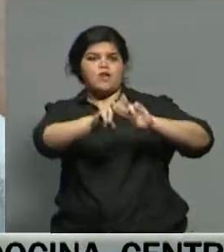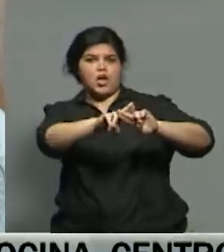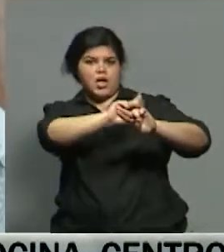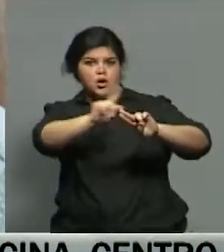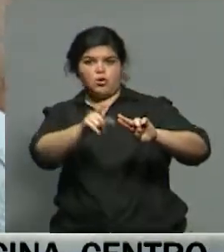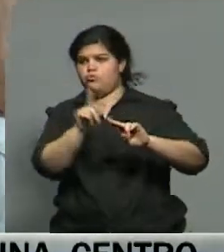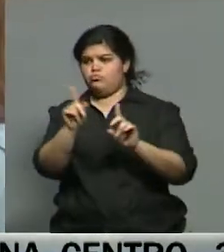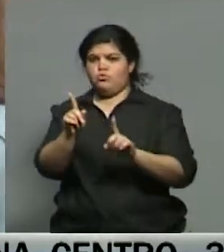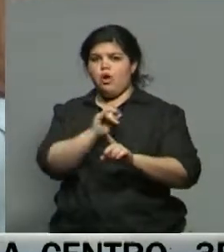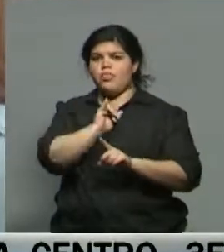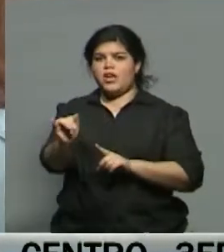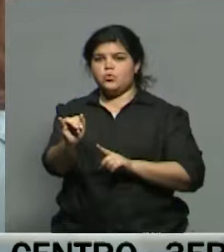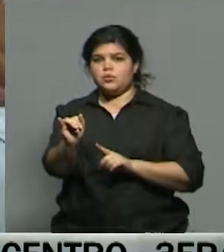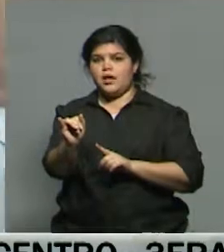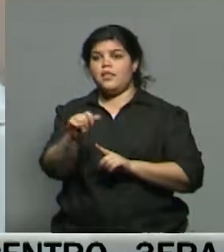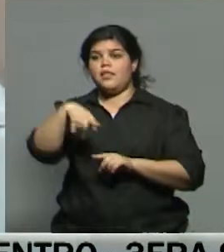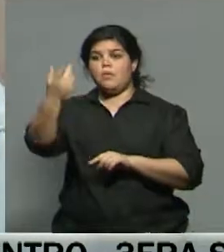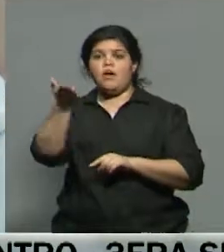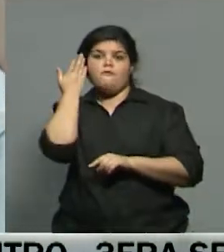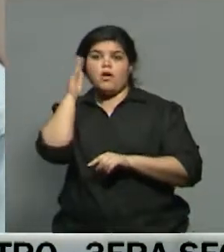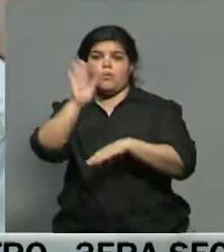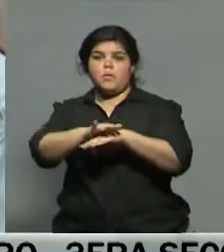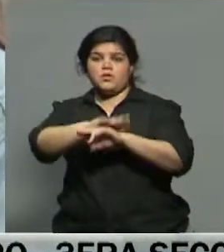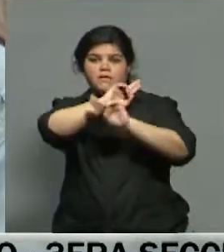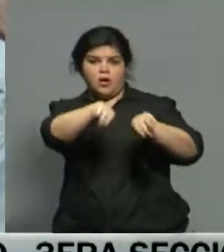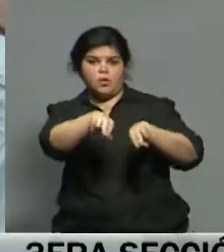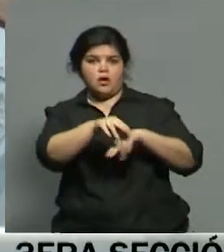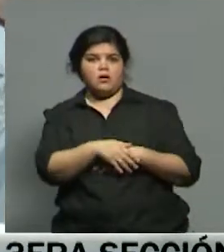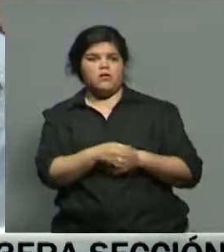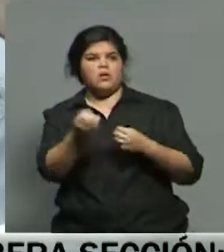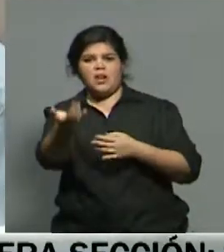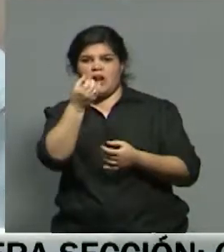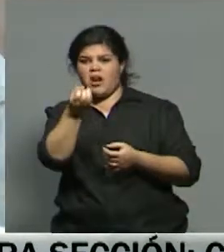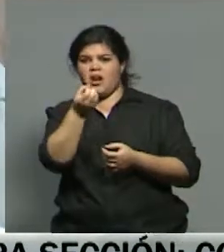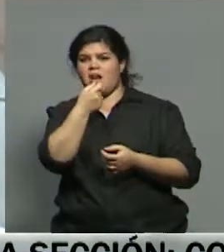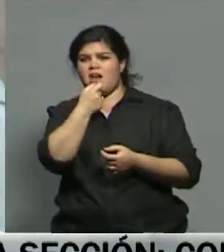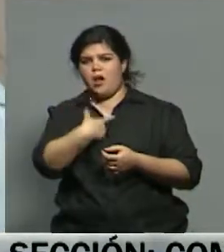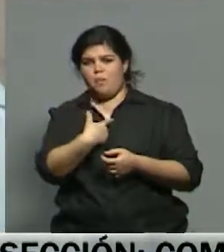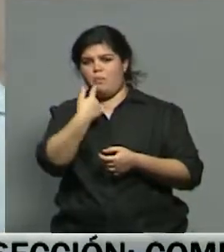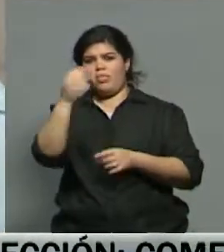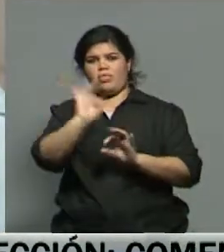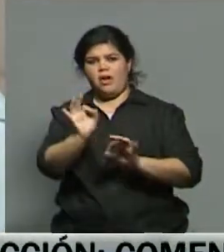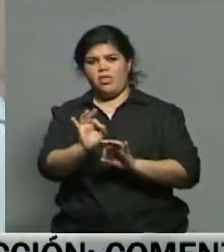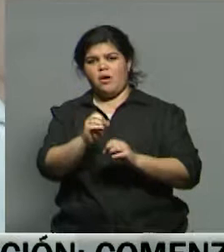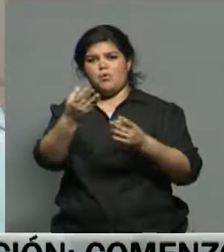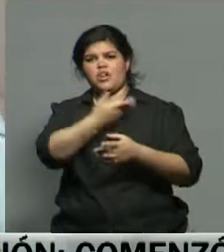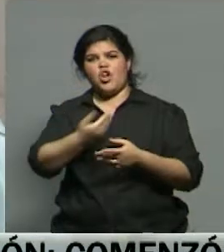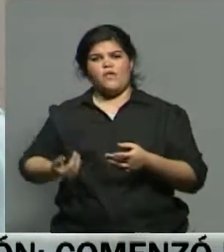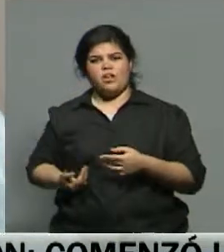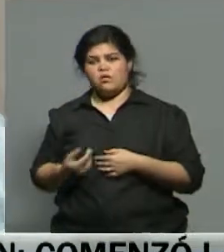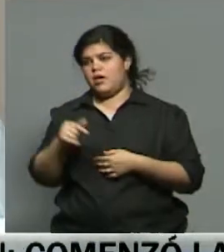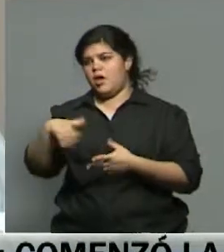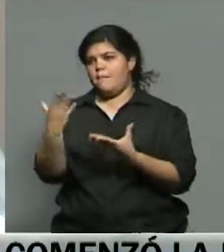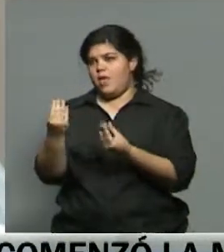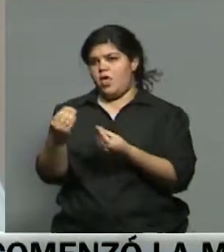que uno pueda denunciar. Entonces, el sistema lo debe de baja. ¿Por qué el Estado no les ha respondido? ¿Qué les han dicho? Yo creo que al Estado le ha dado miedo enfrentarse